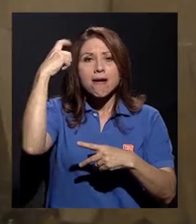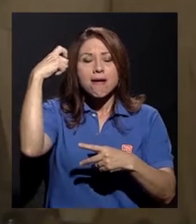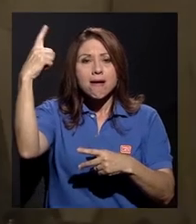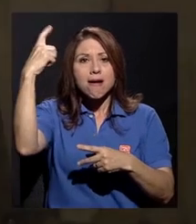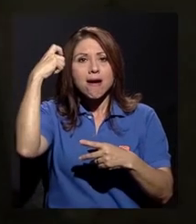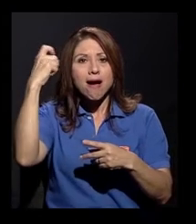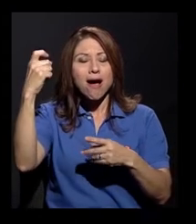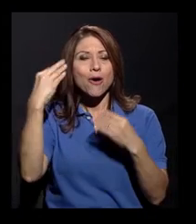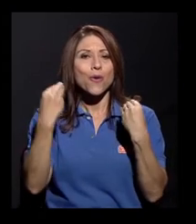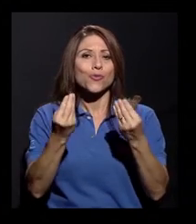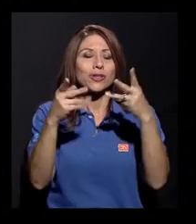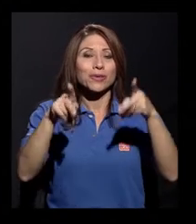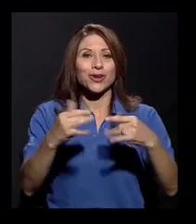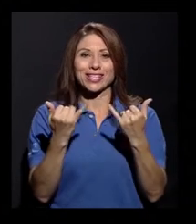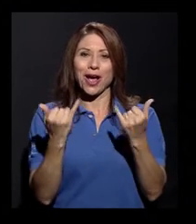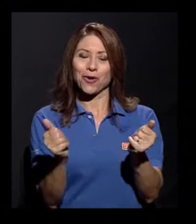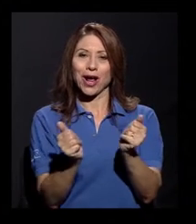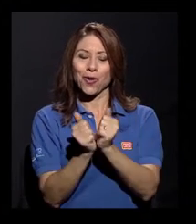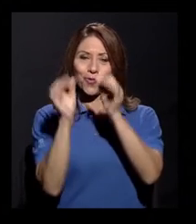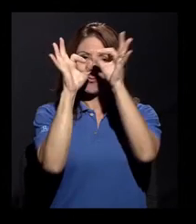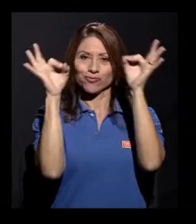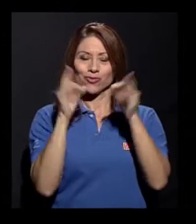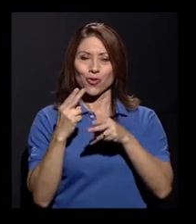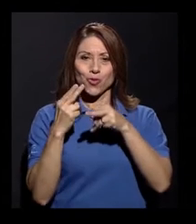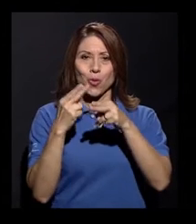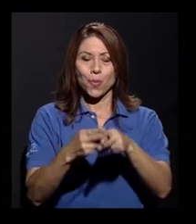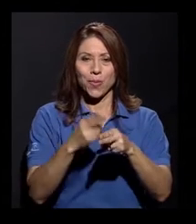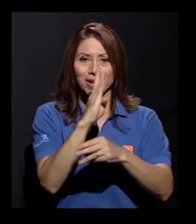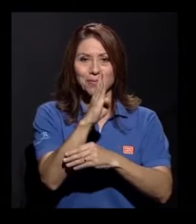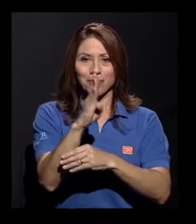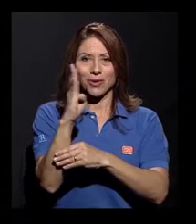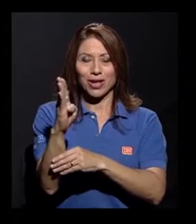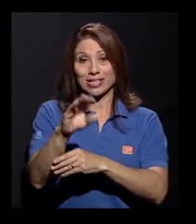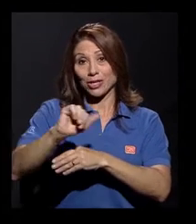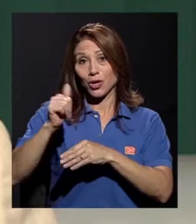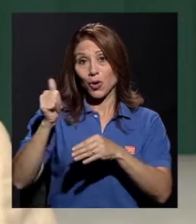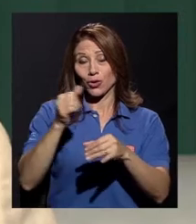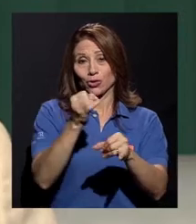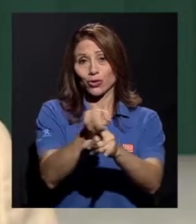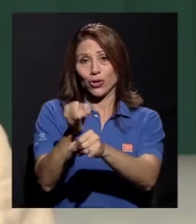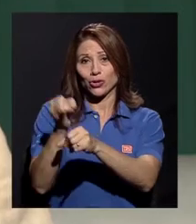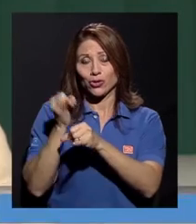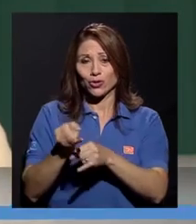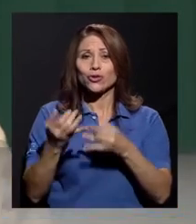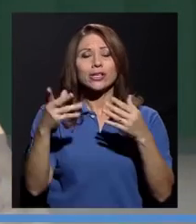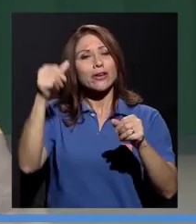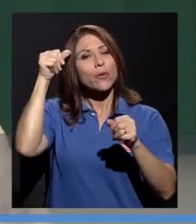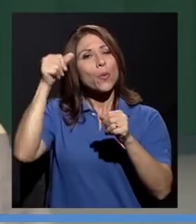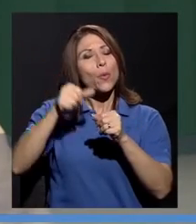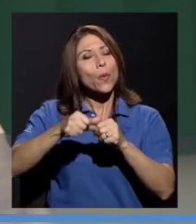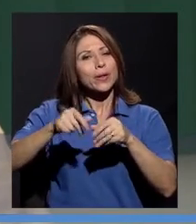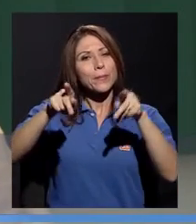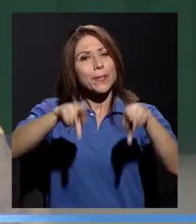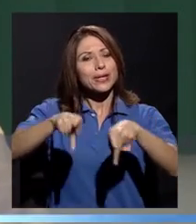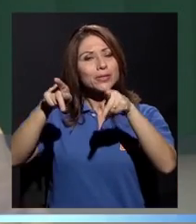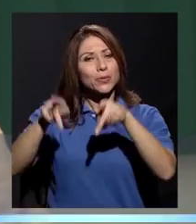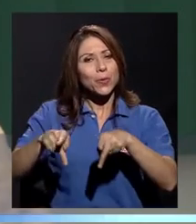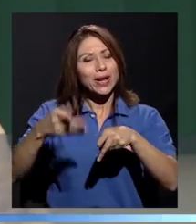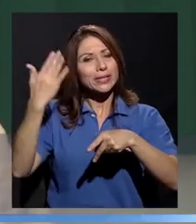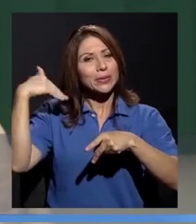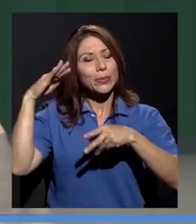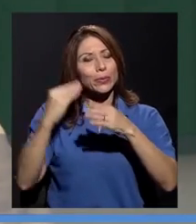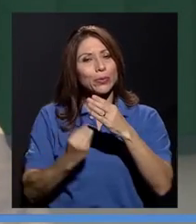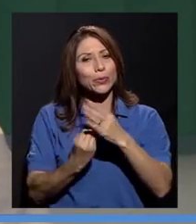bibliotecas y demás órganos que recuperan la memoria de quien los hizo nacer. Uno no podría pensar la Costa Rica actual